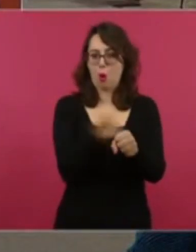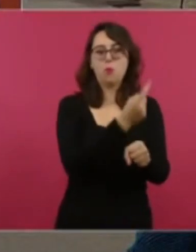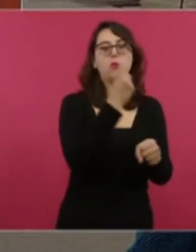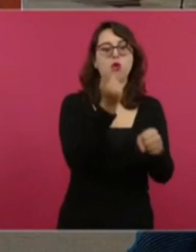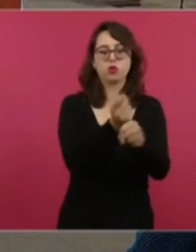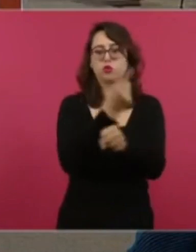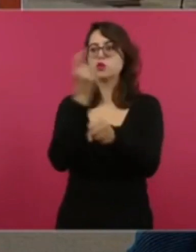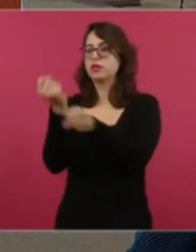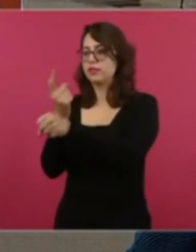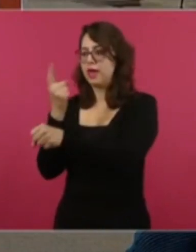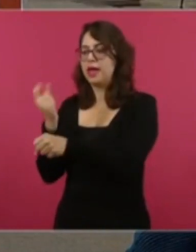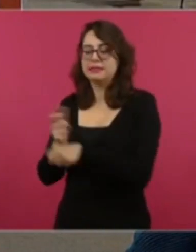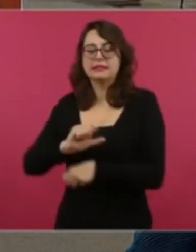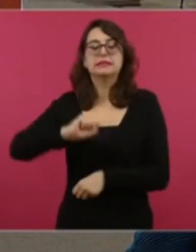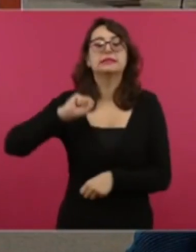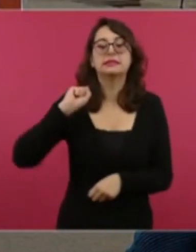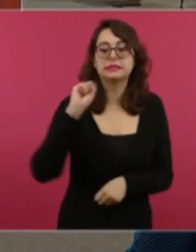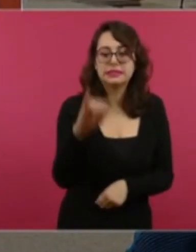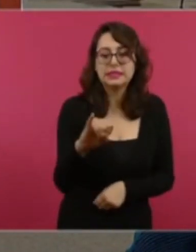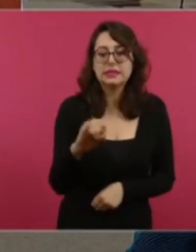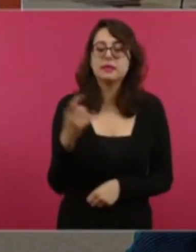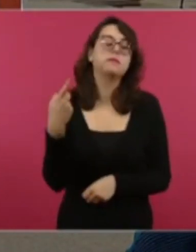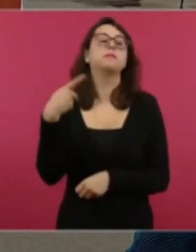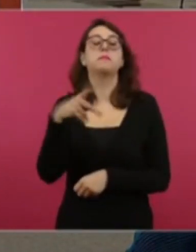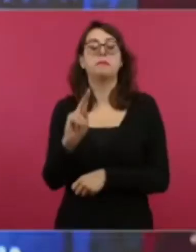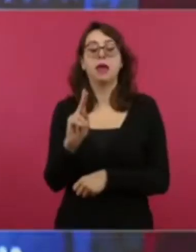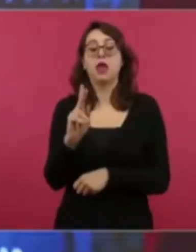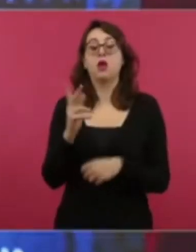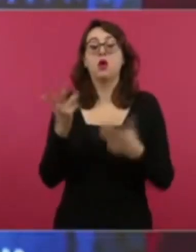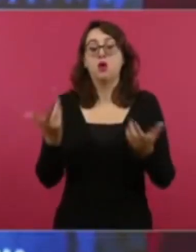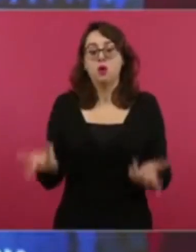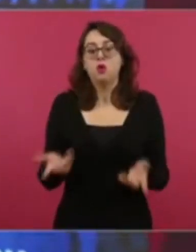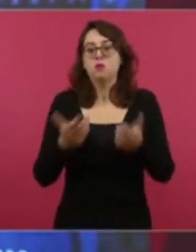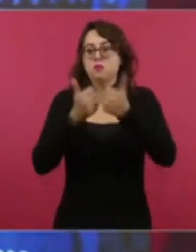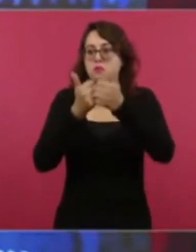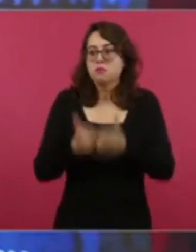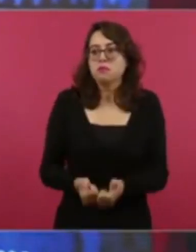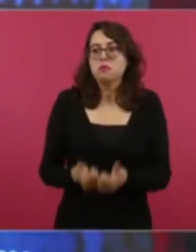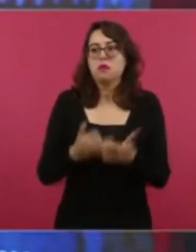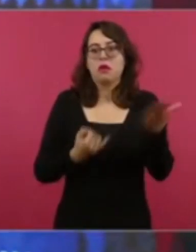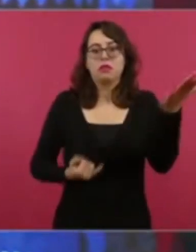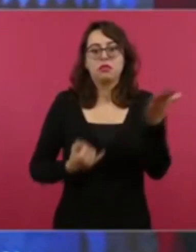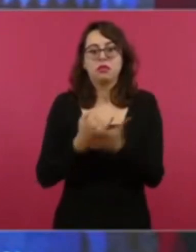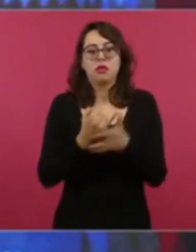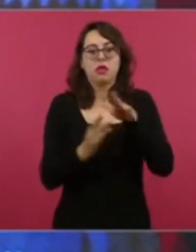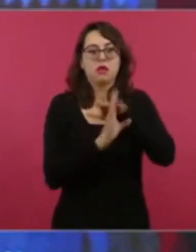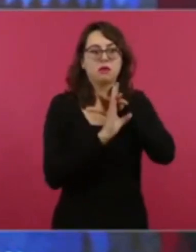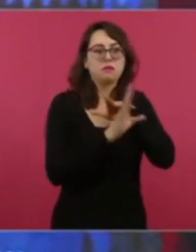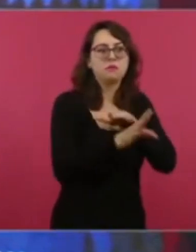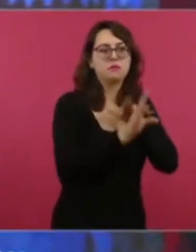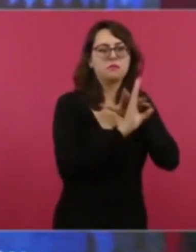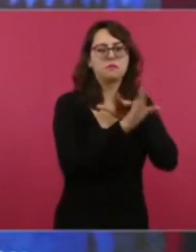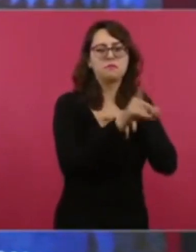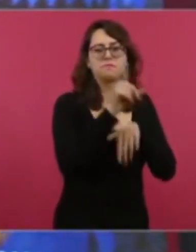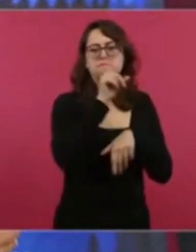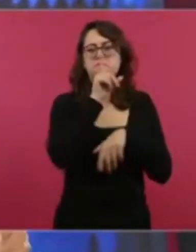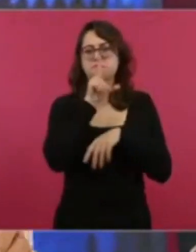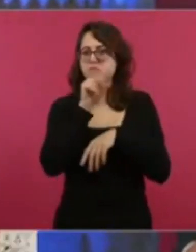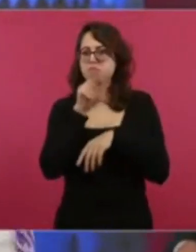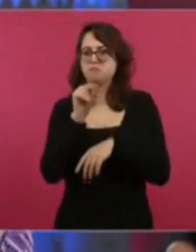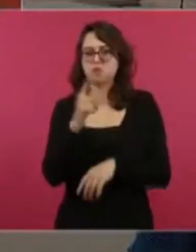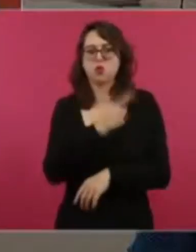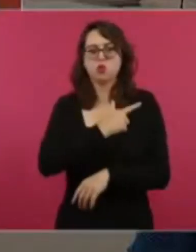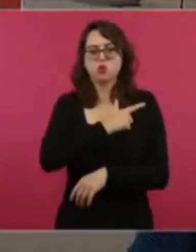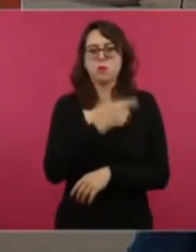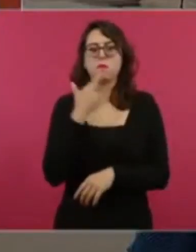migración de las comunidades sea una decisión de las personas y nunca más, nunca más por una necesidad económica.